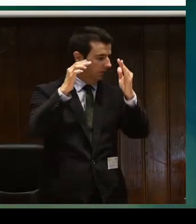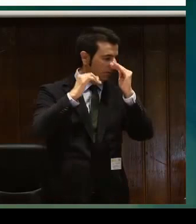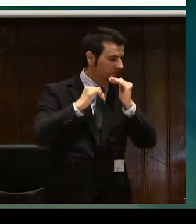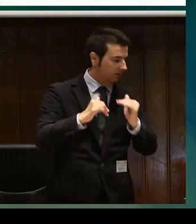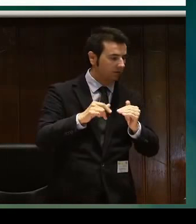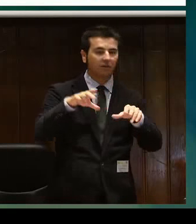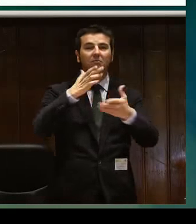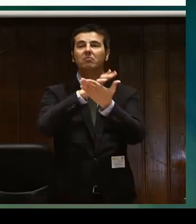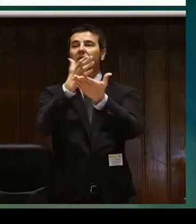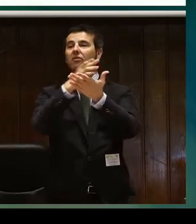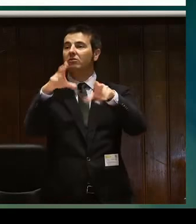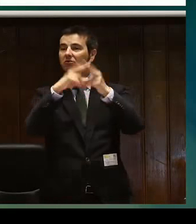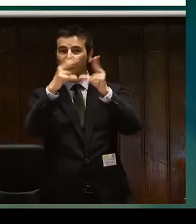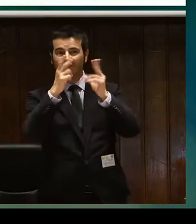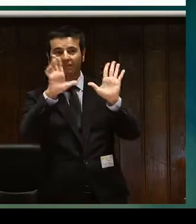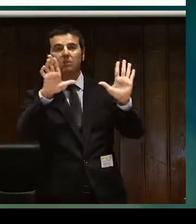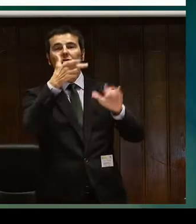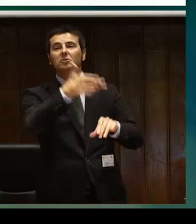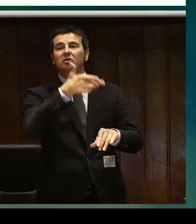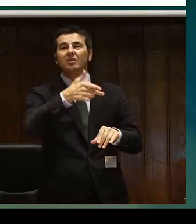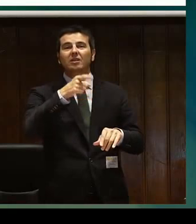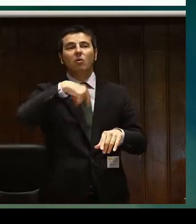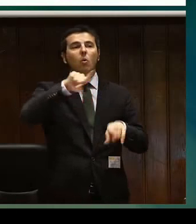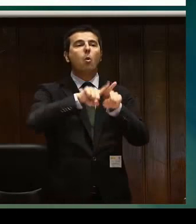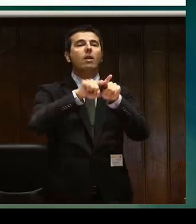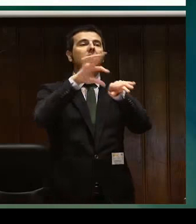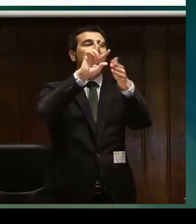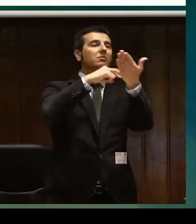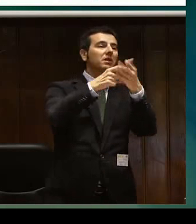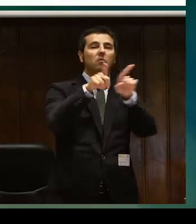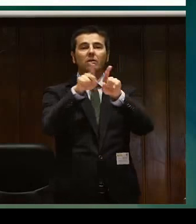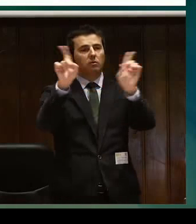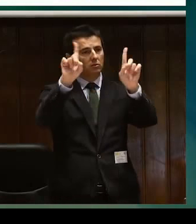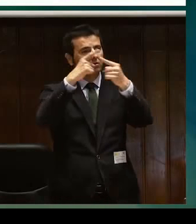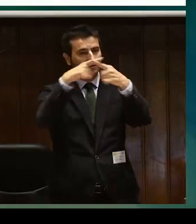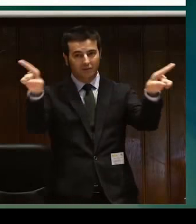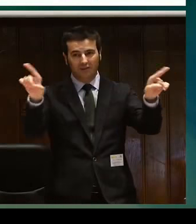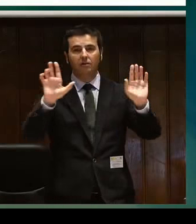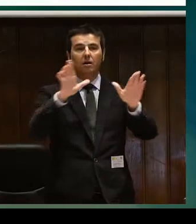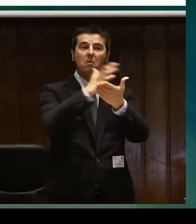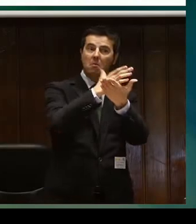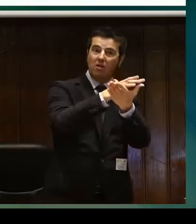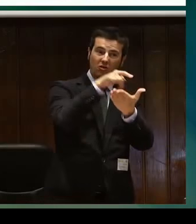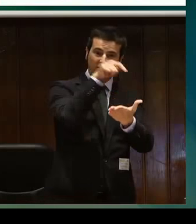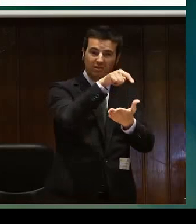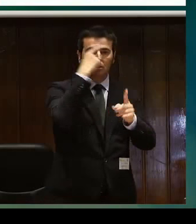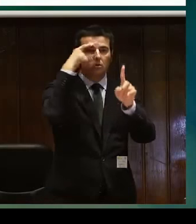la figura la del trabajador o trabajadora social que todos conocéis los mediadores sociales